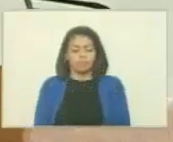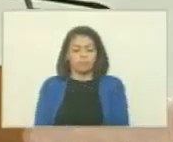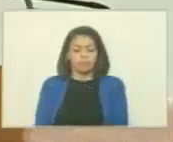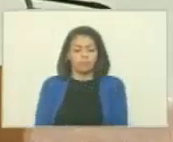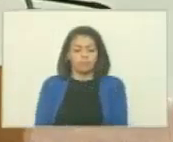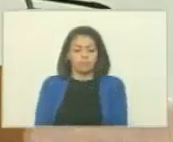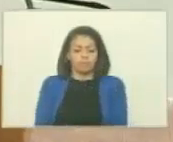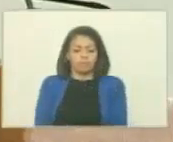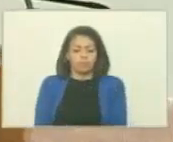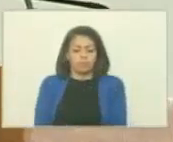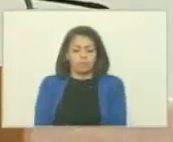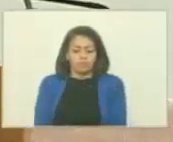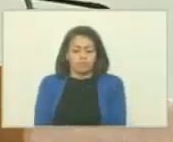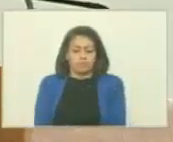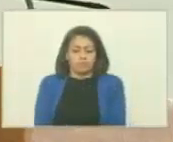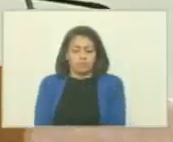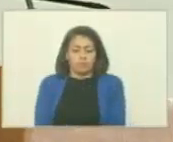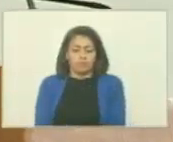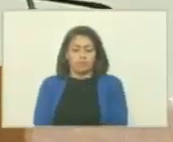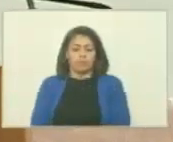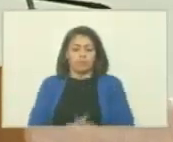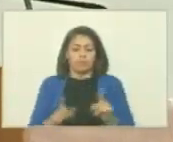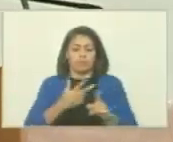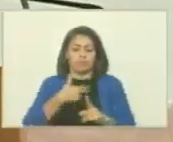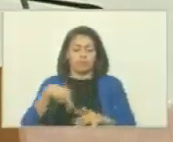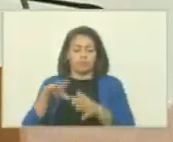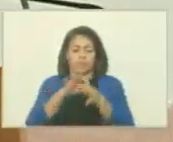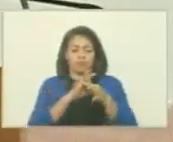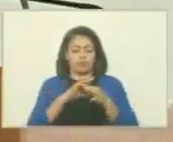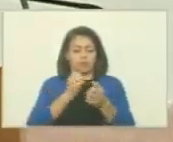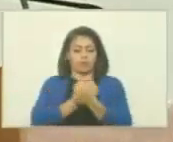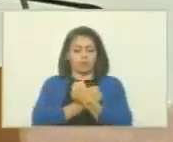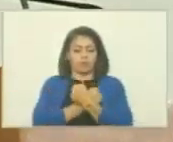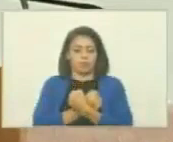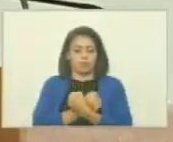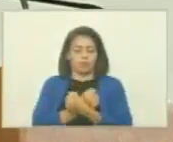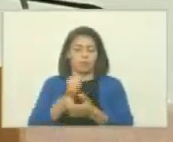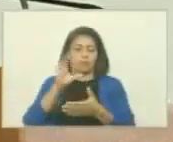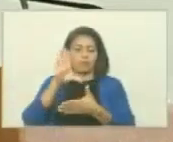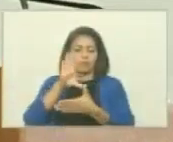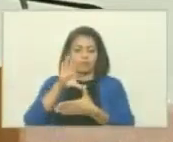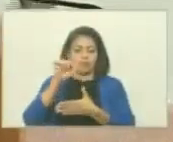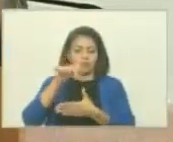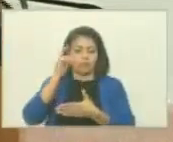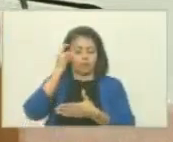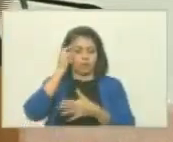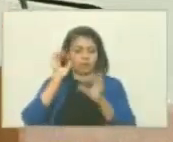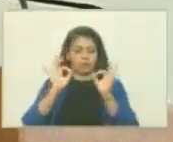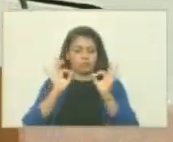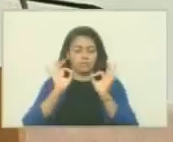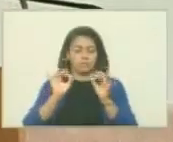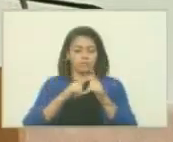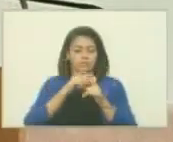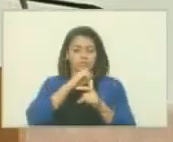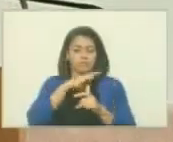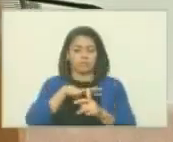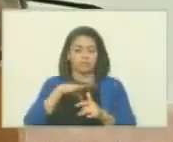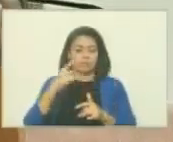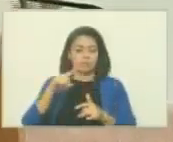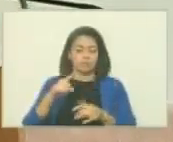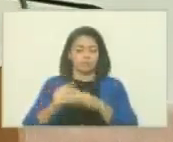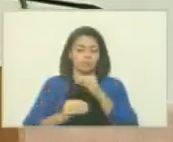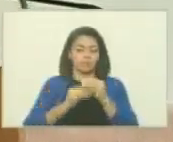pero que nos unía el amor por América hoy es un día muy especial a veces la historia tiene esos